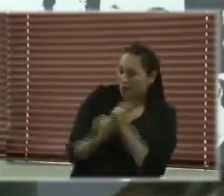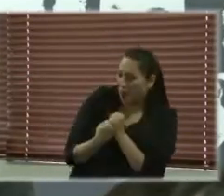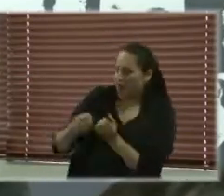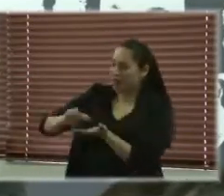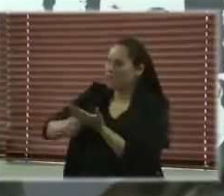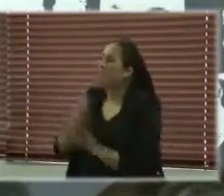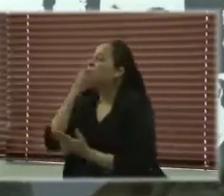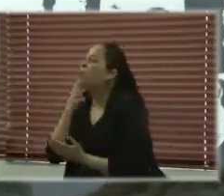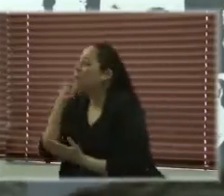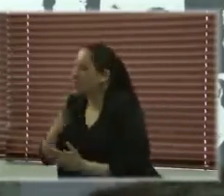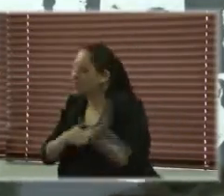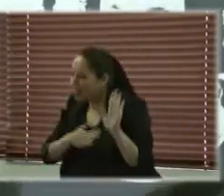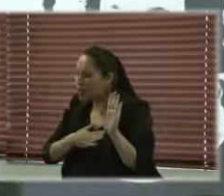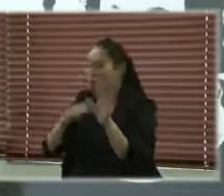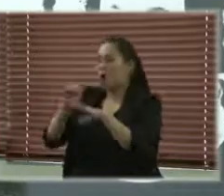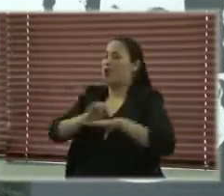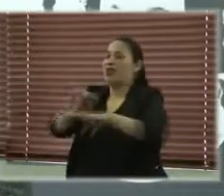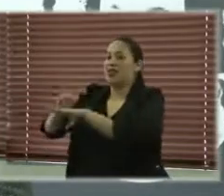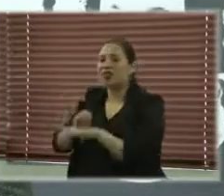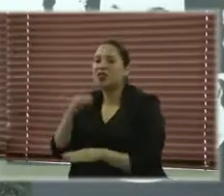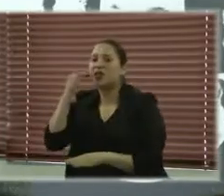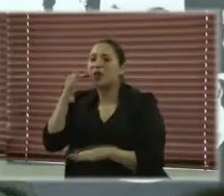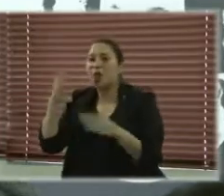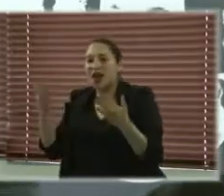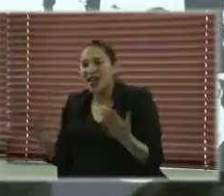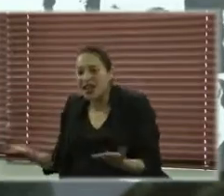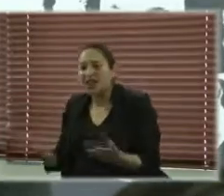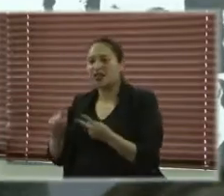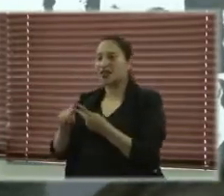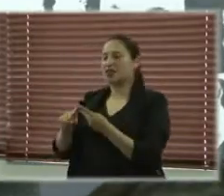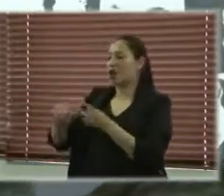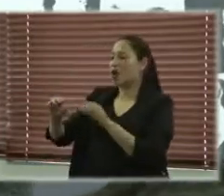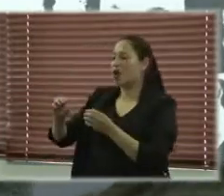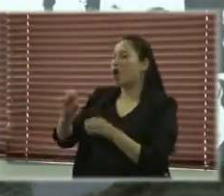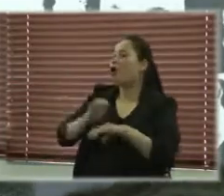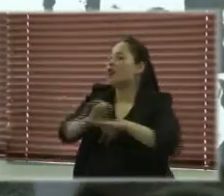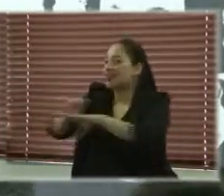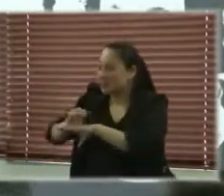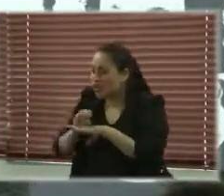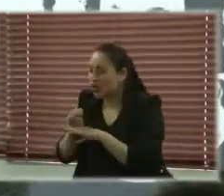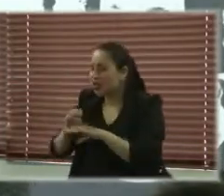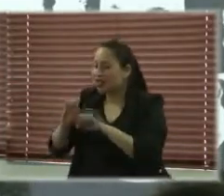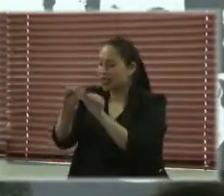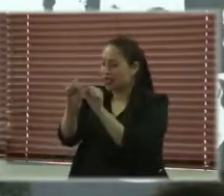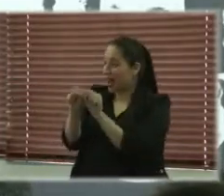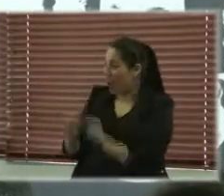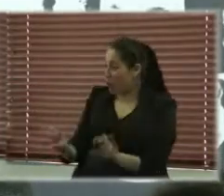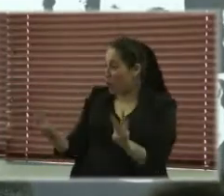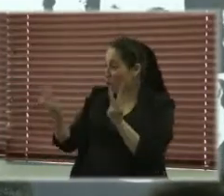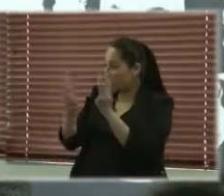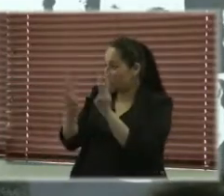las organizaciones de mujeres, las organizaciones de la ONU nos interesan nuestros problemas.